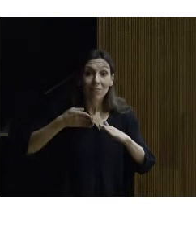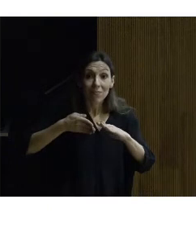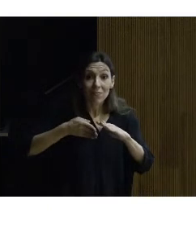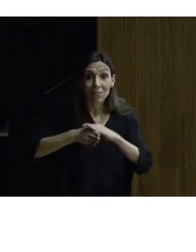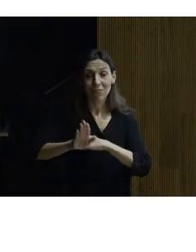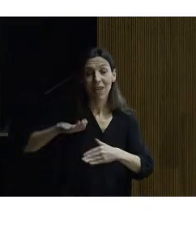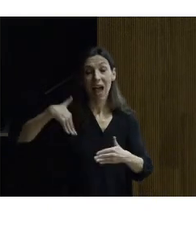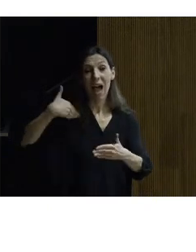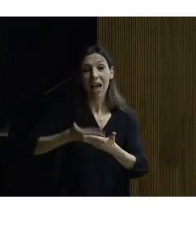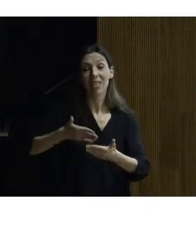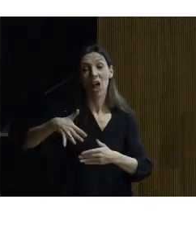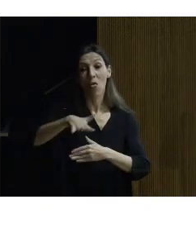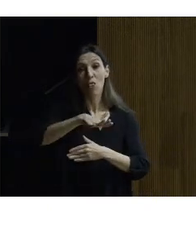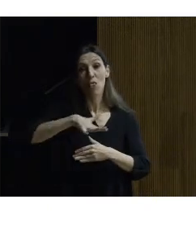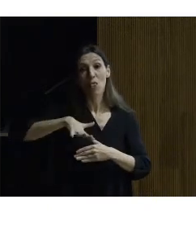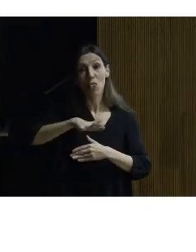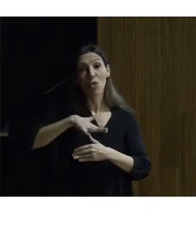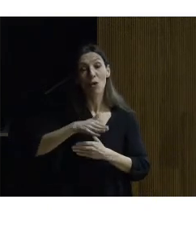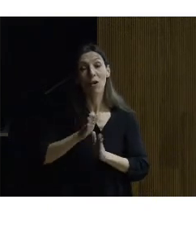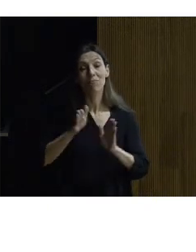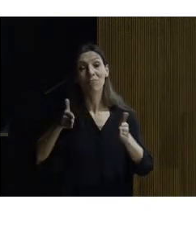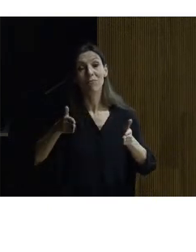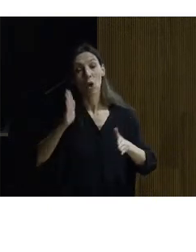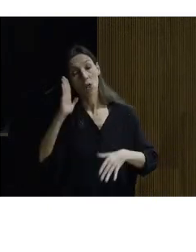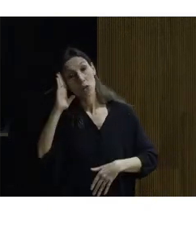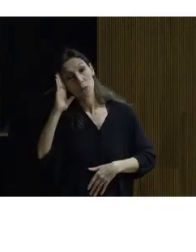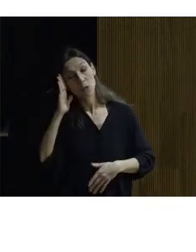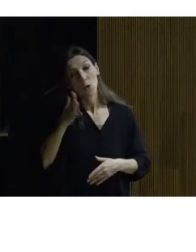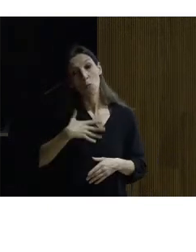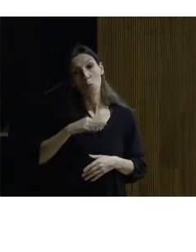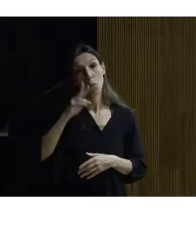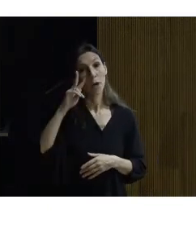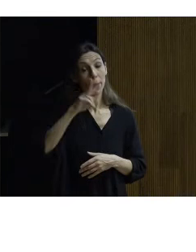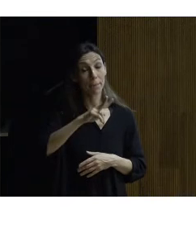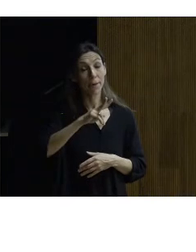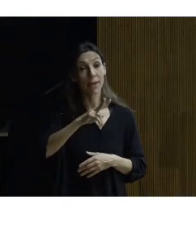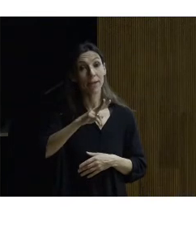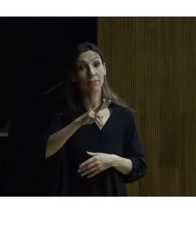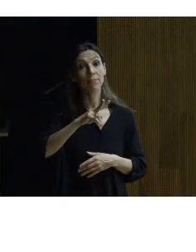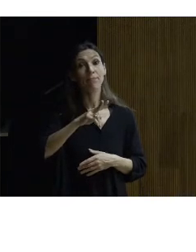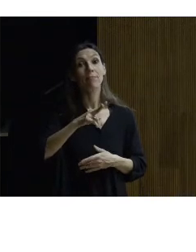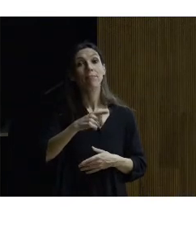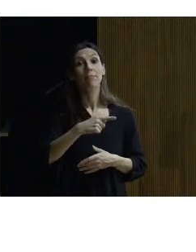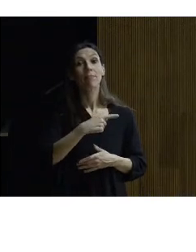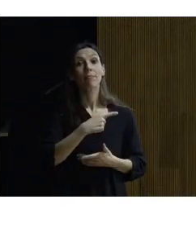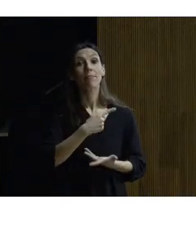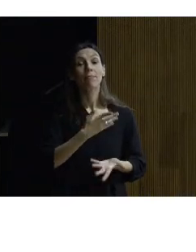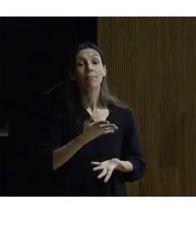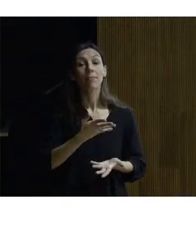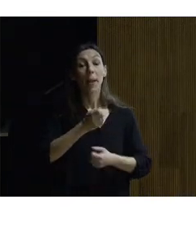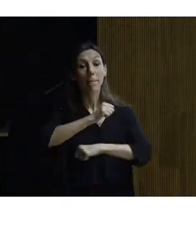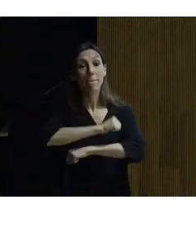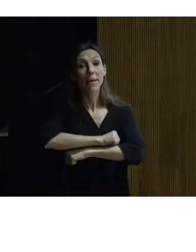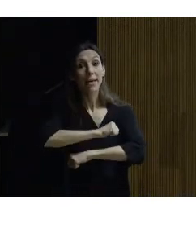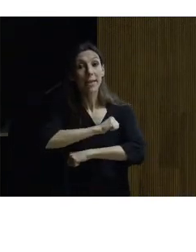dormitorio podemos ver un poco difícil pero lo explico una ventana